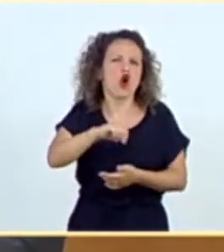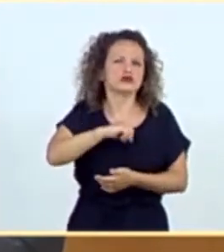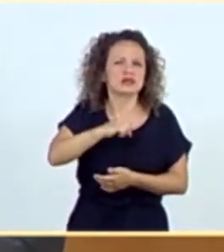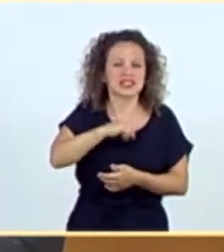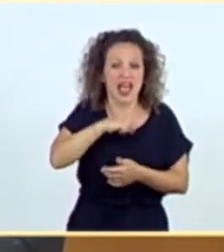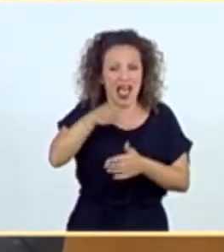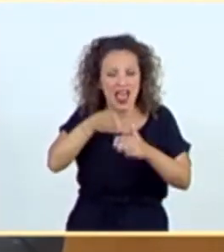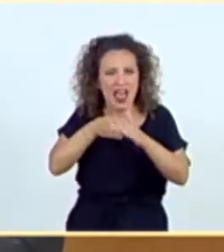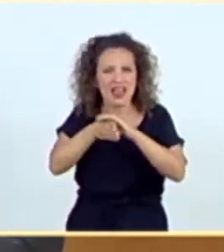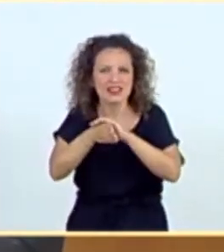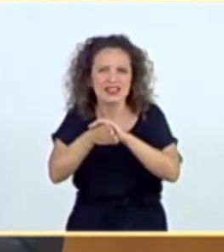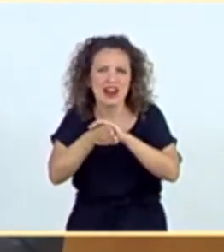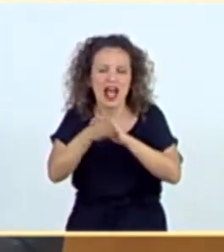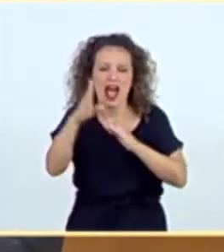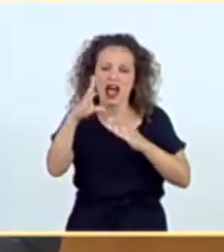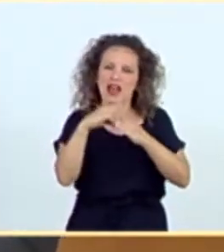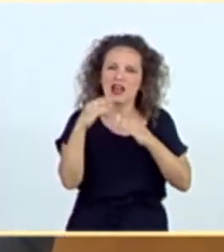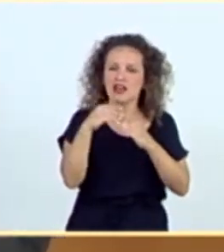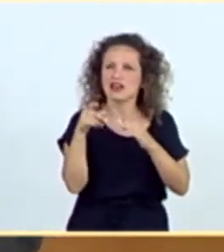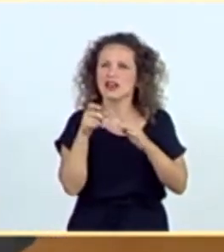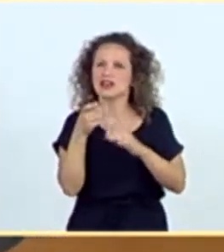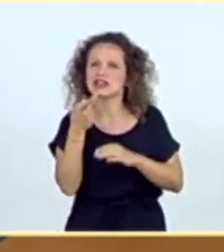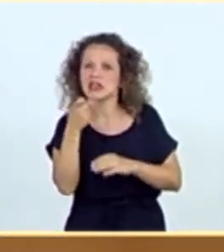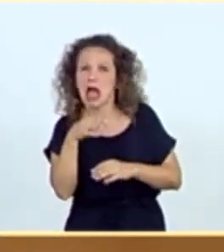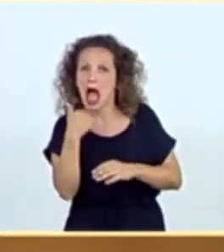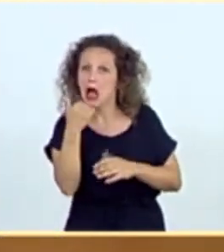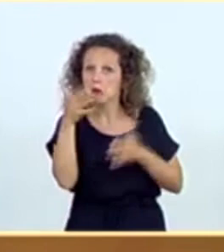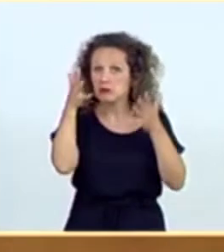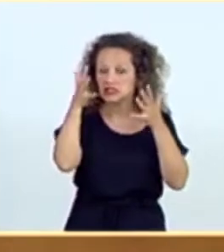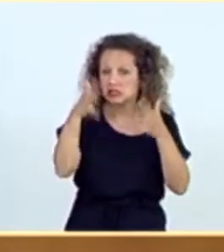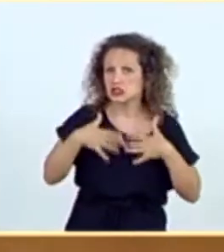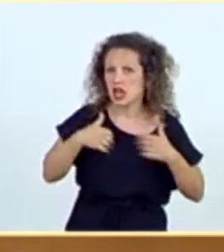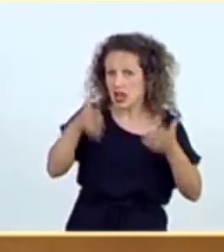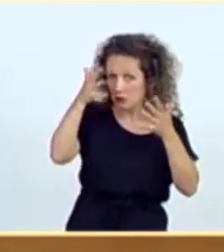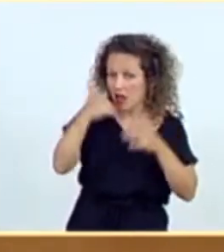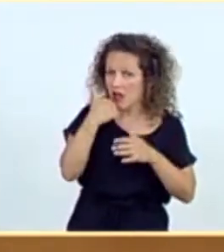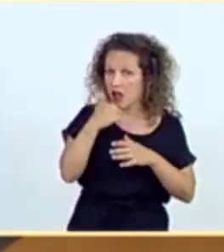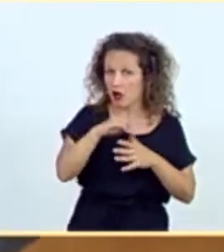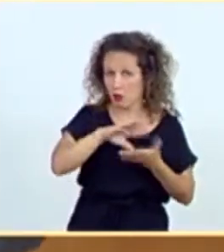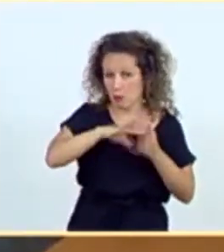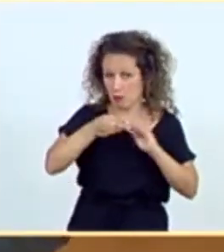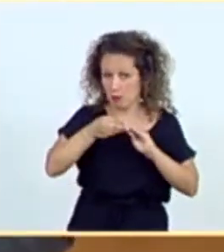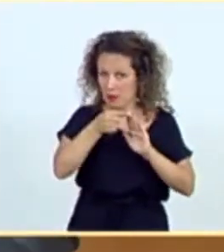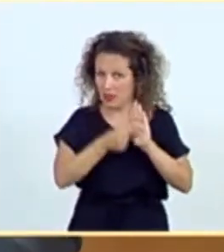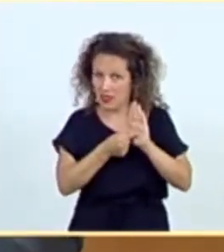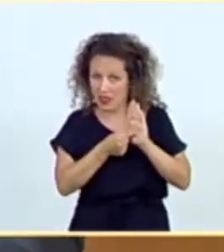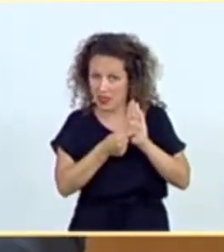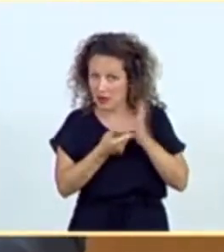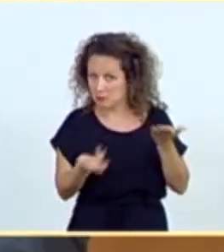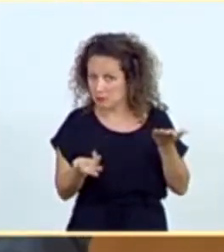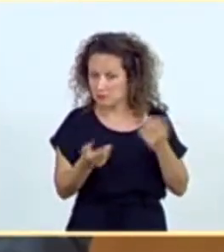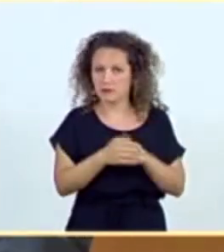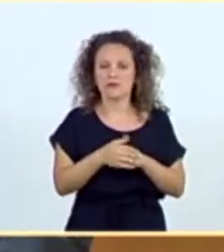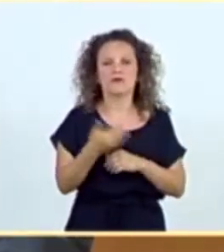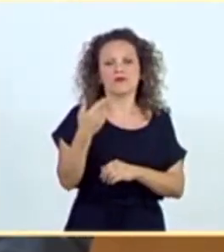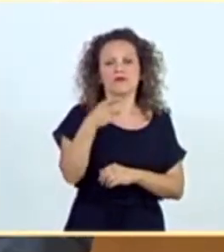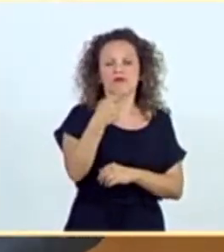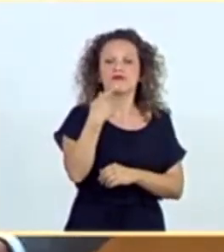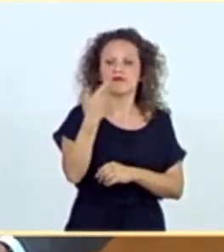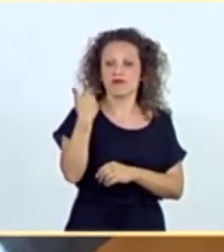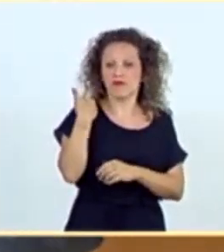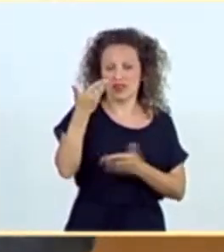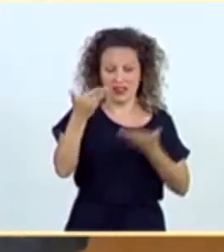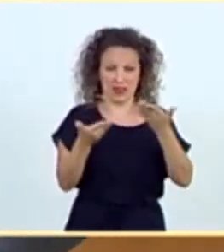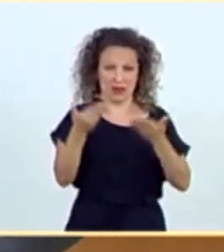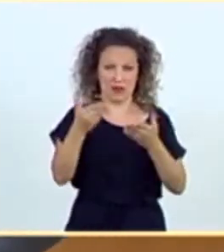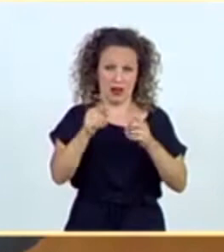determinar alguna directriz, alguna recomendación por parte del Ministerio de Sanidad? Usted habló la pasada semana de evaluación permanente de la situación epidemiológica.